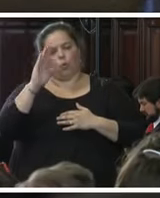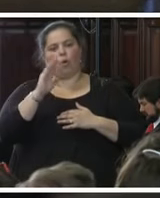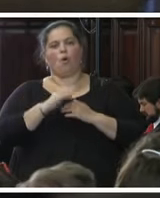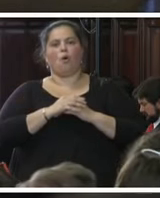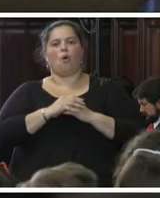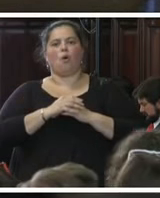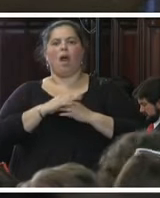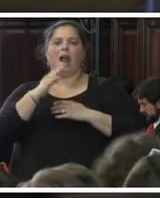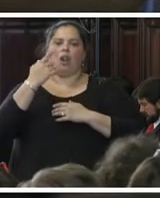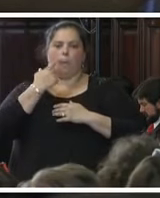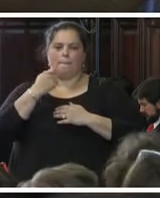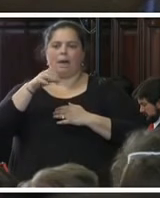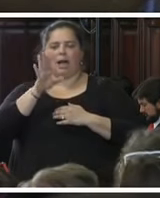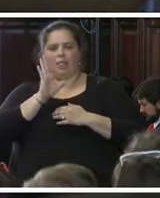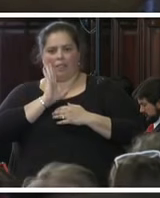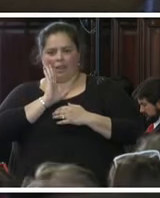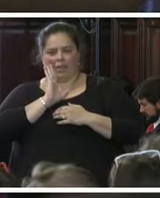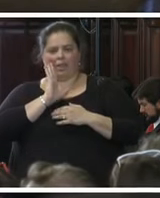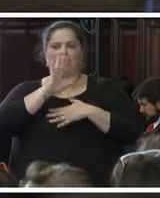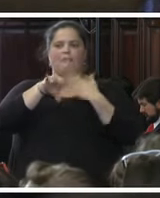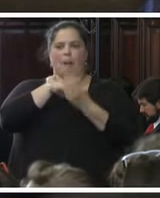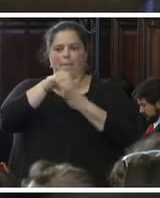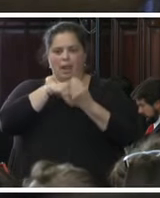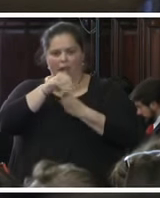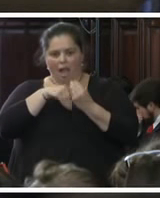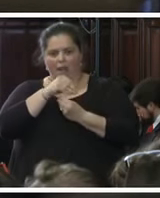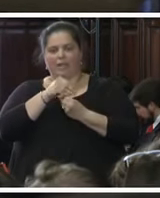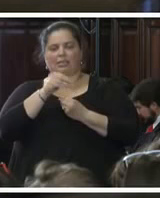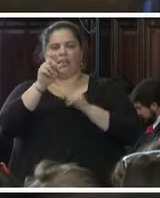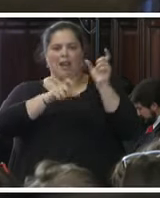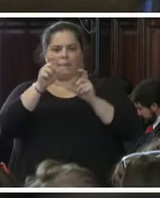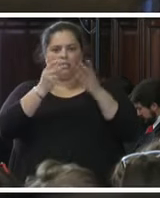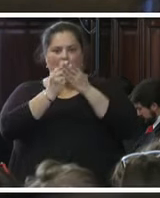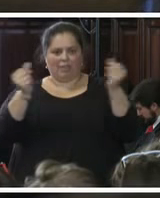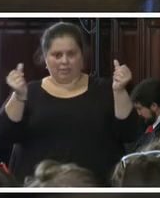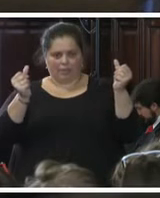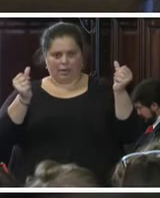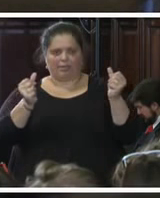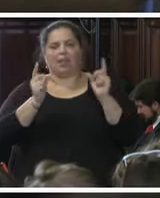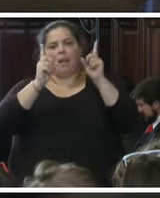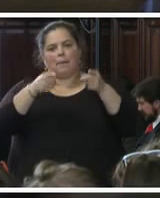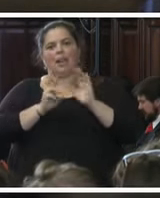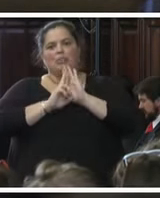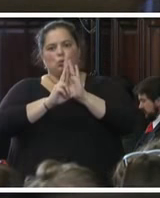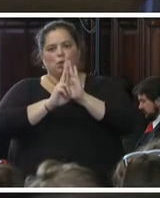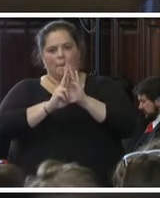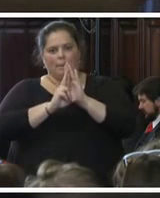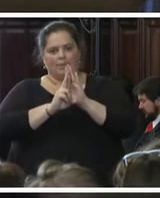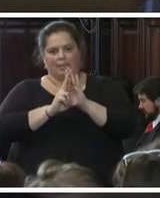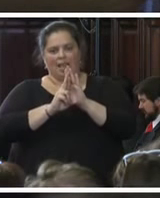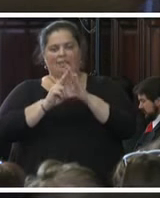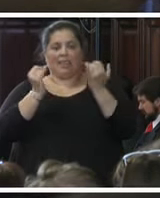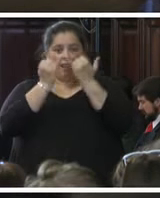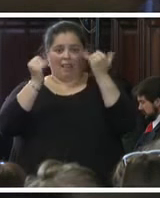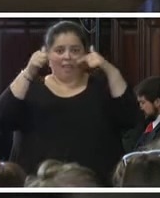padres familiares de las víctimas, a sus representantes que en el día de